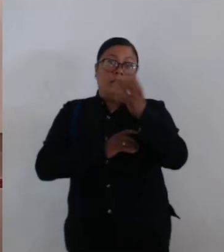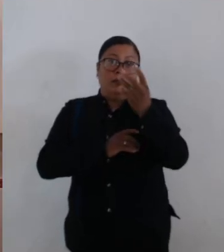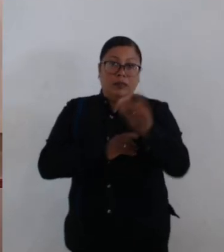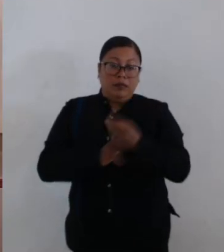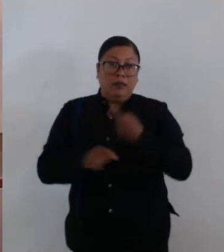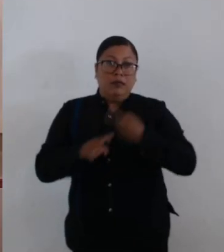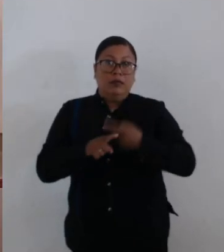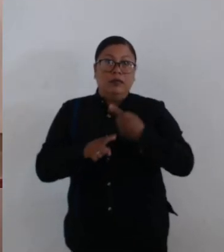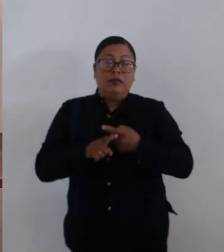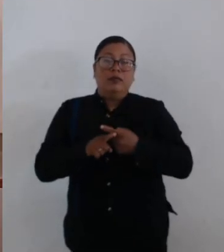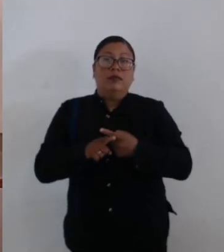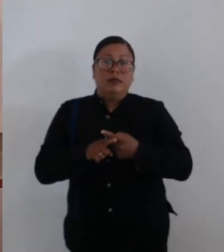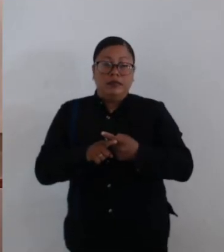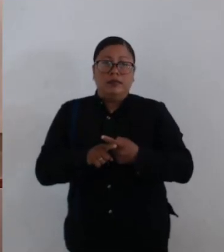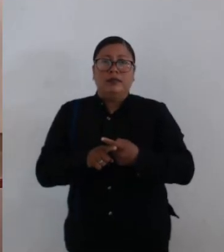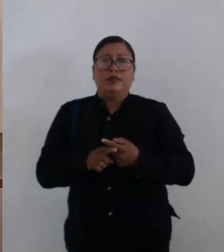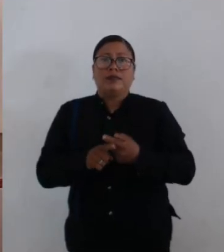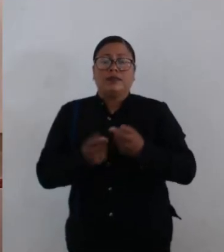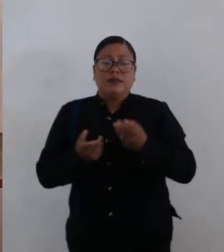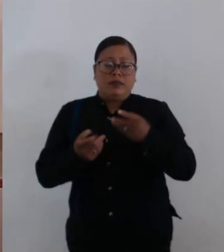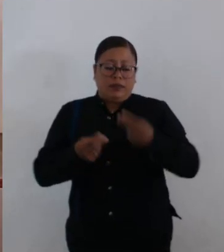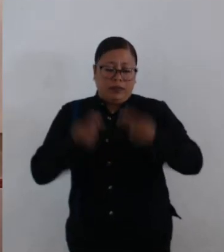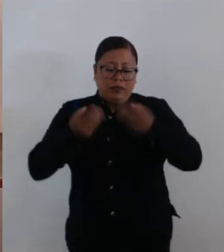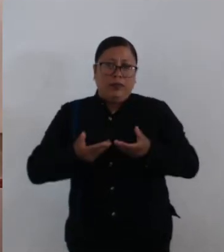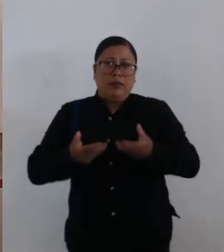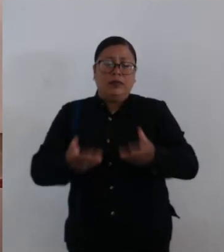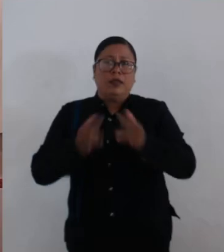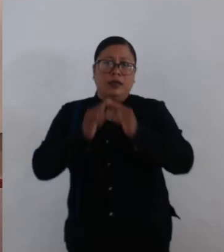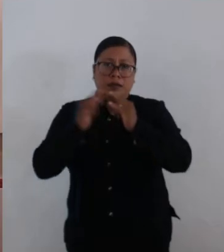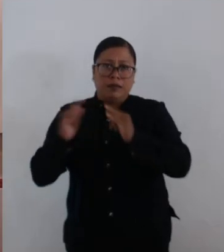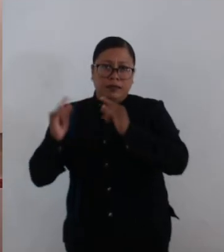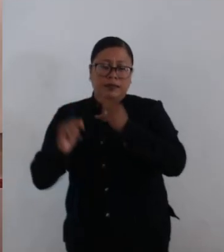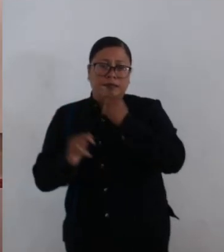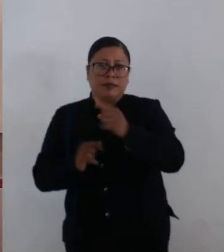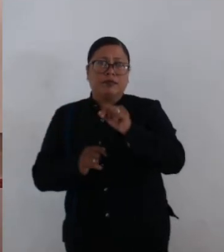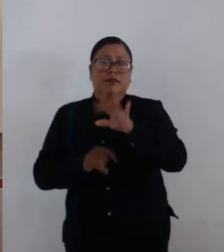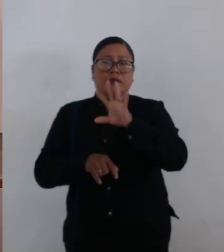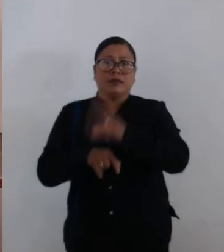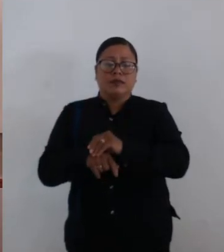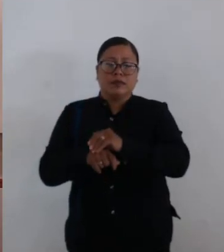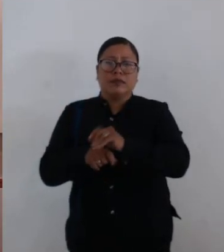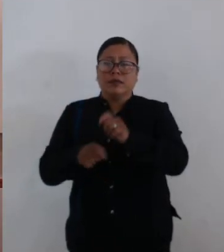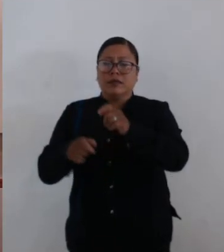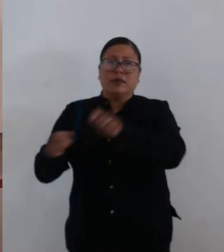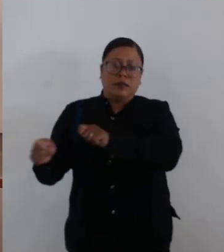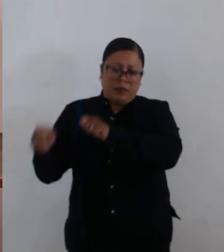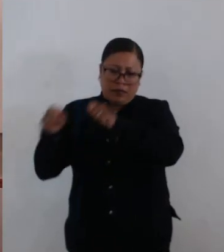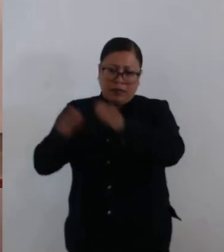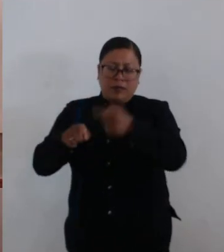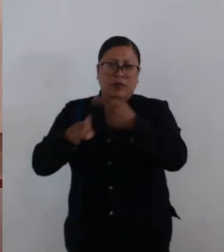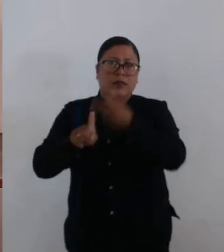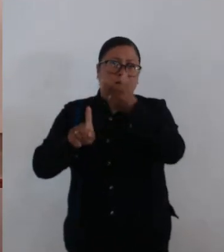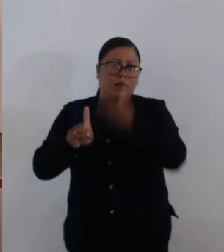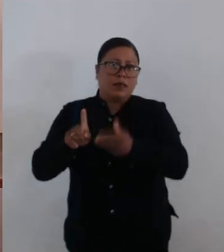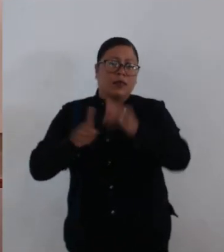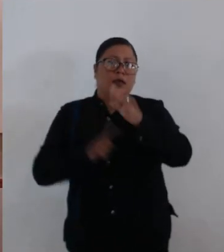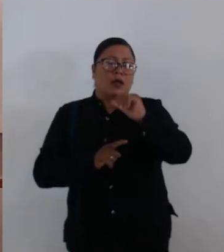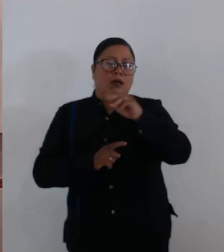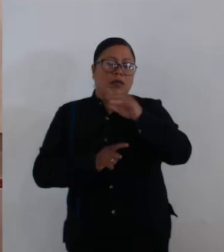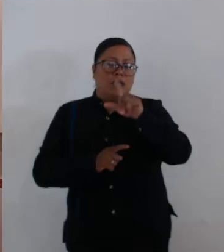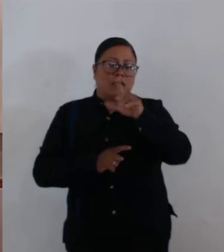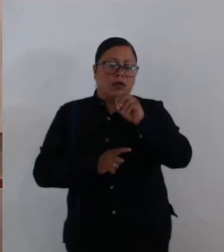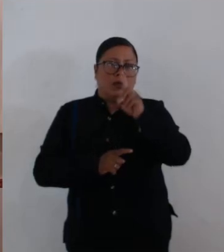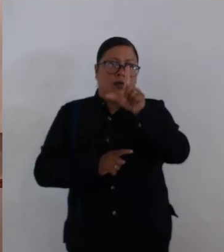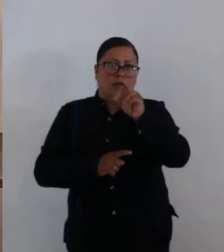emitido por la Comisión de Mercados y Comercio en Vía Pública, mediante el que se determina autorizar la sucesión de derechos a favor del ciudadano Camilo